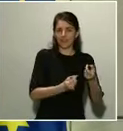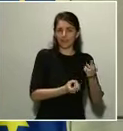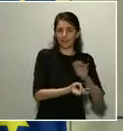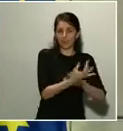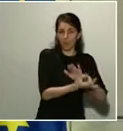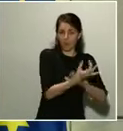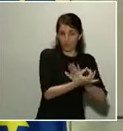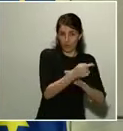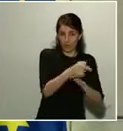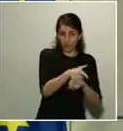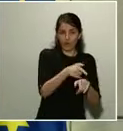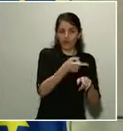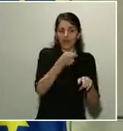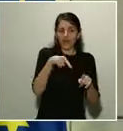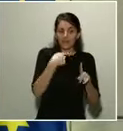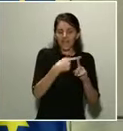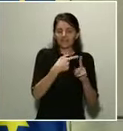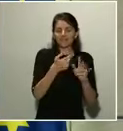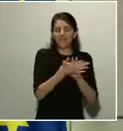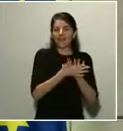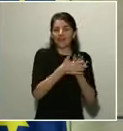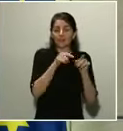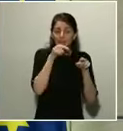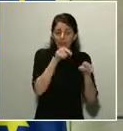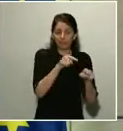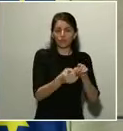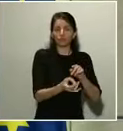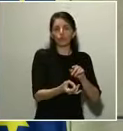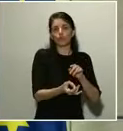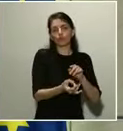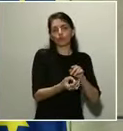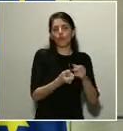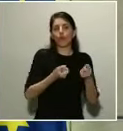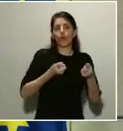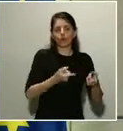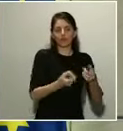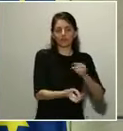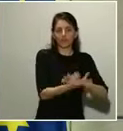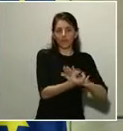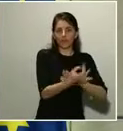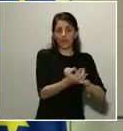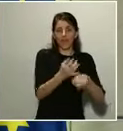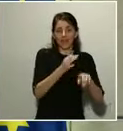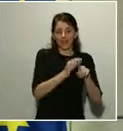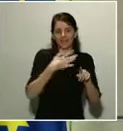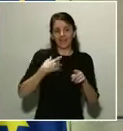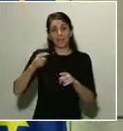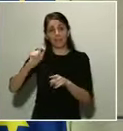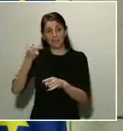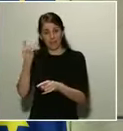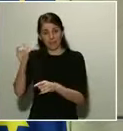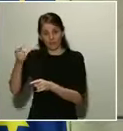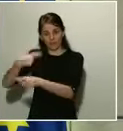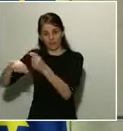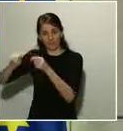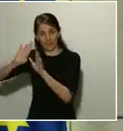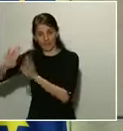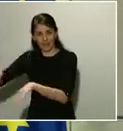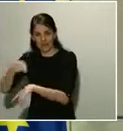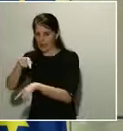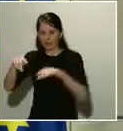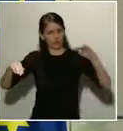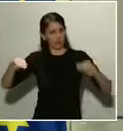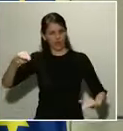debían ser inferiores al precio final de venta de agricultores y ganaderos, está en vigor desde el 26 de febrero. Es